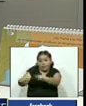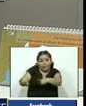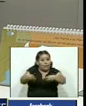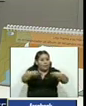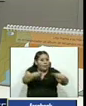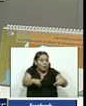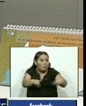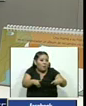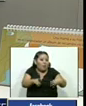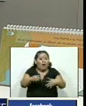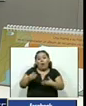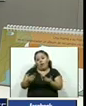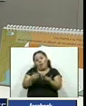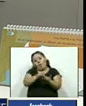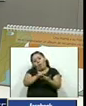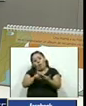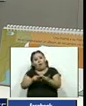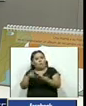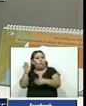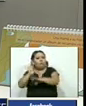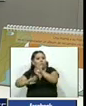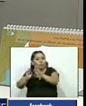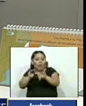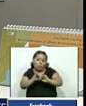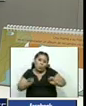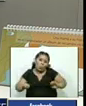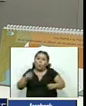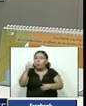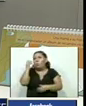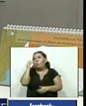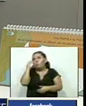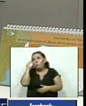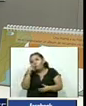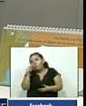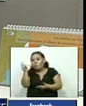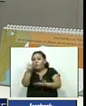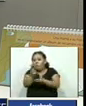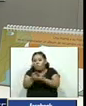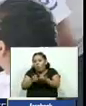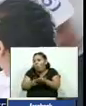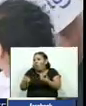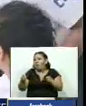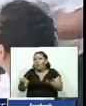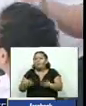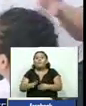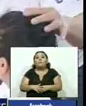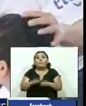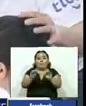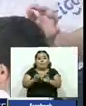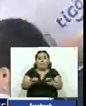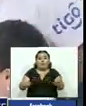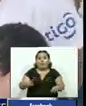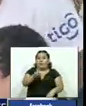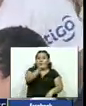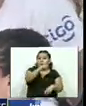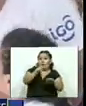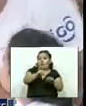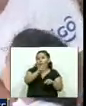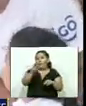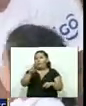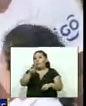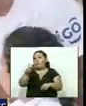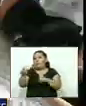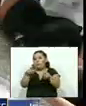se les leen cuentos se les pone a dibujar lo que más les interesó del cuento Para los niños de 10 a 12 años la